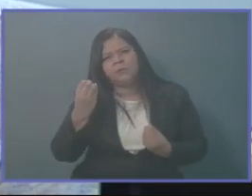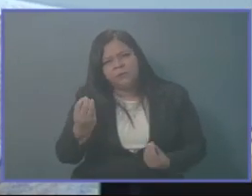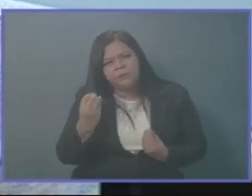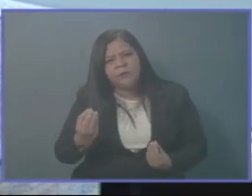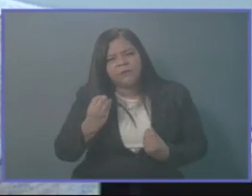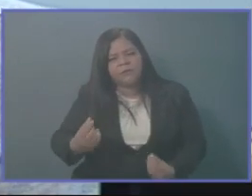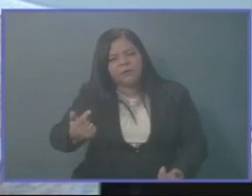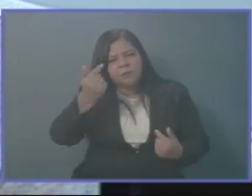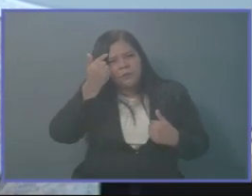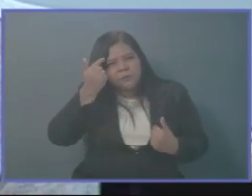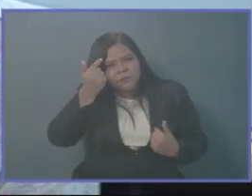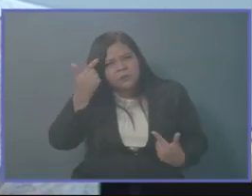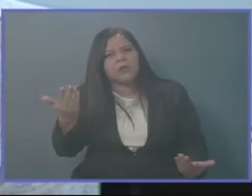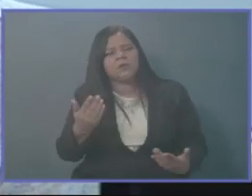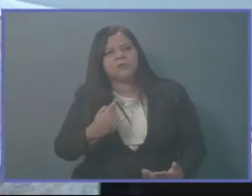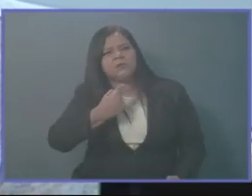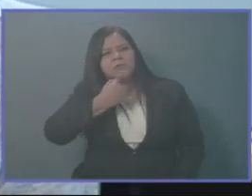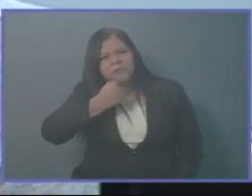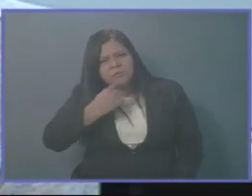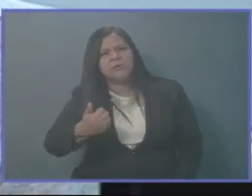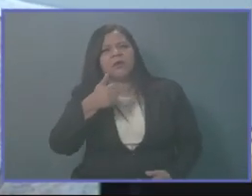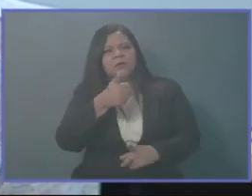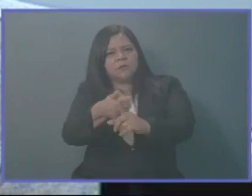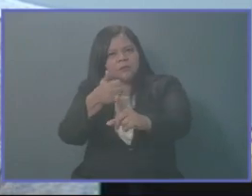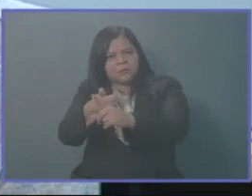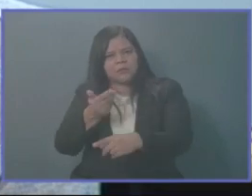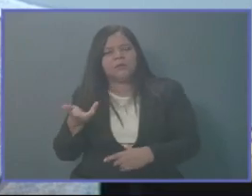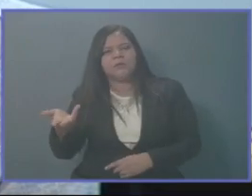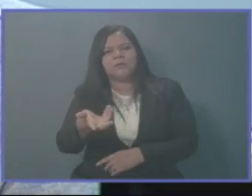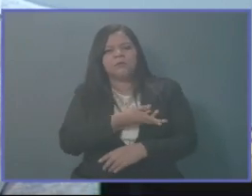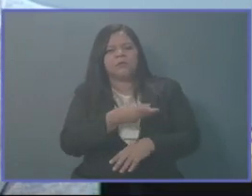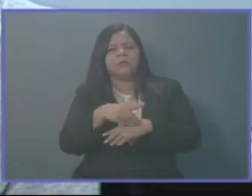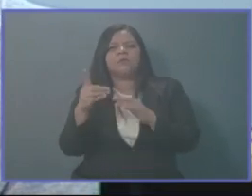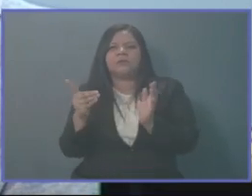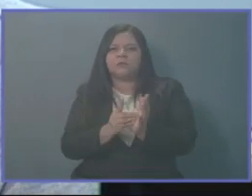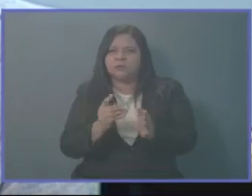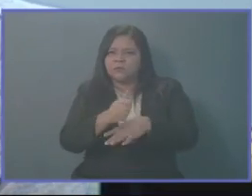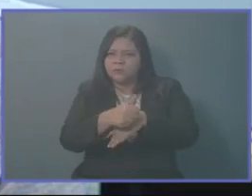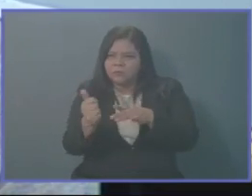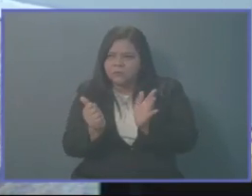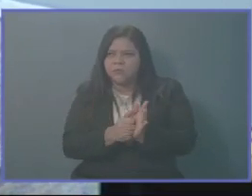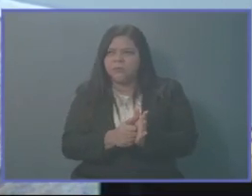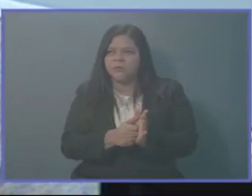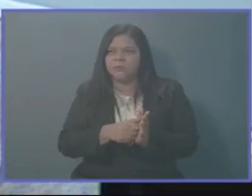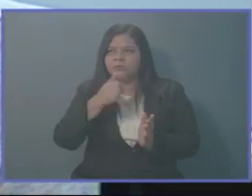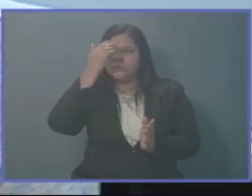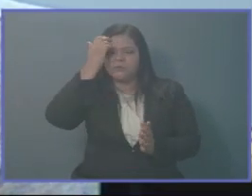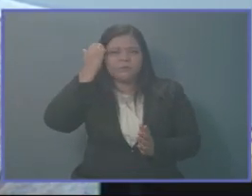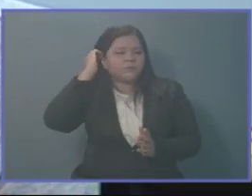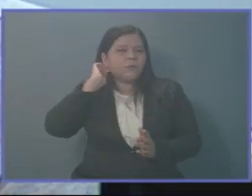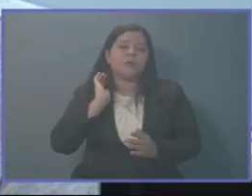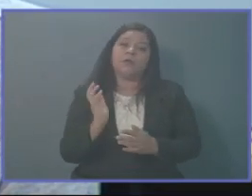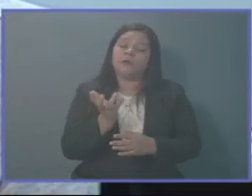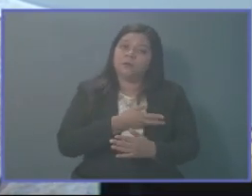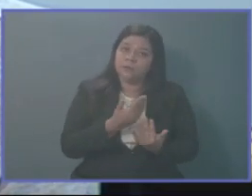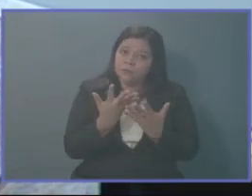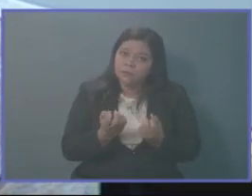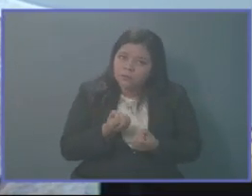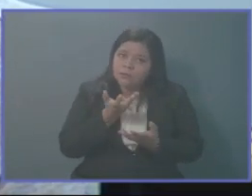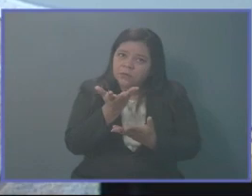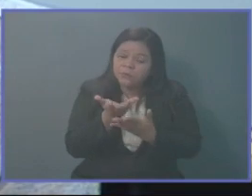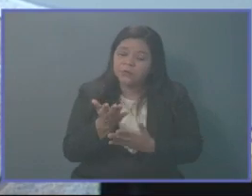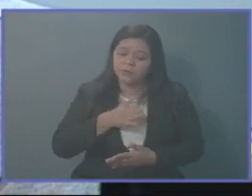sensatez y a la seriedad de cada uno de los que integramos este pleno legislativo. Y reitero también, de manera